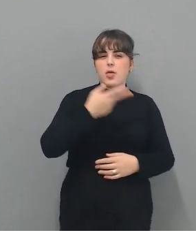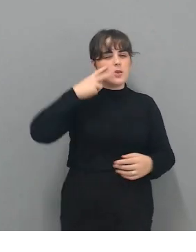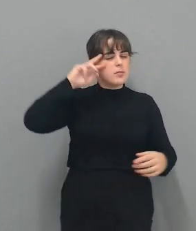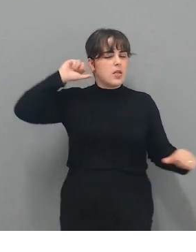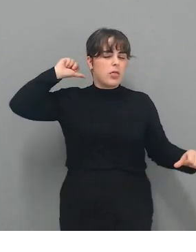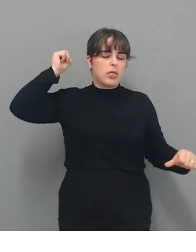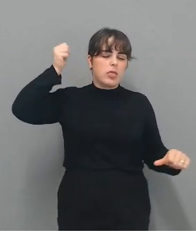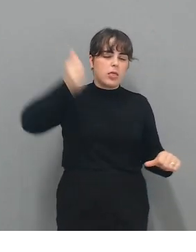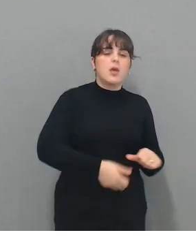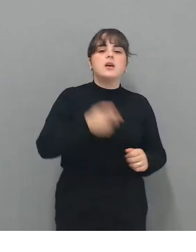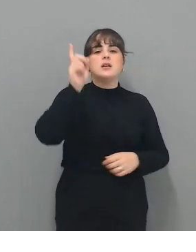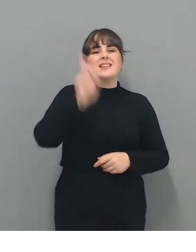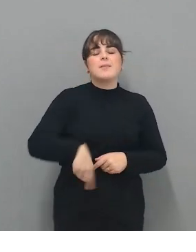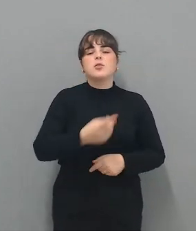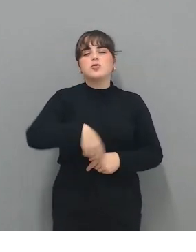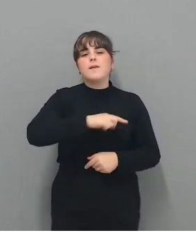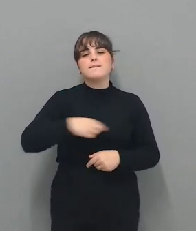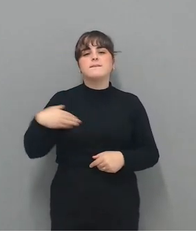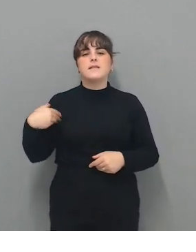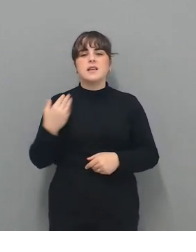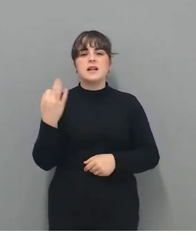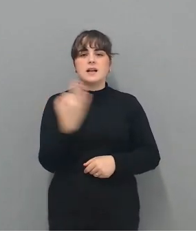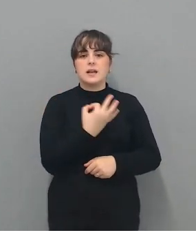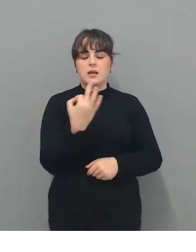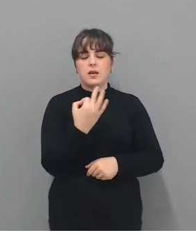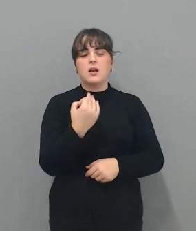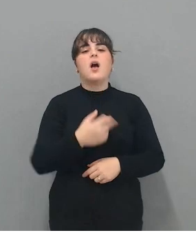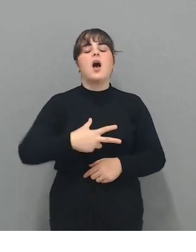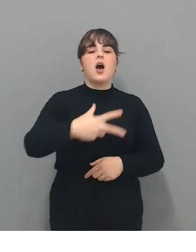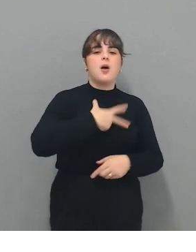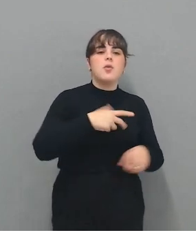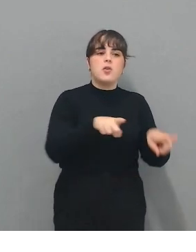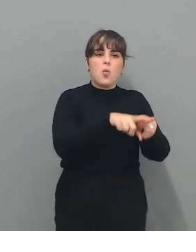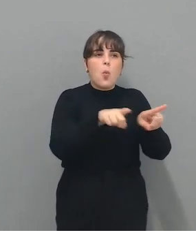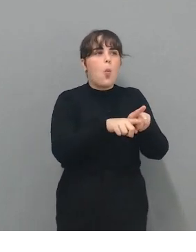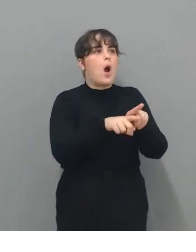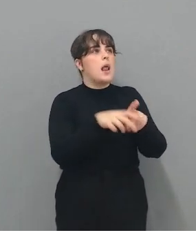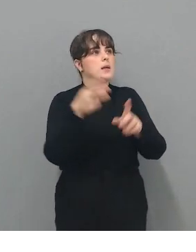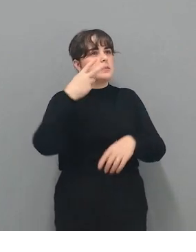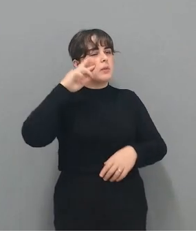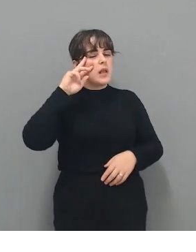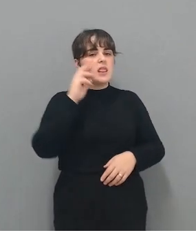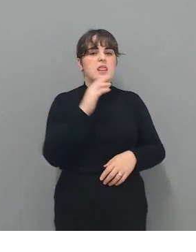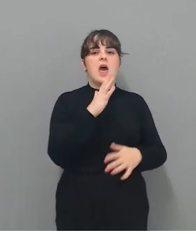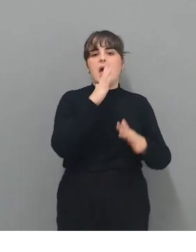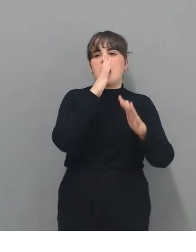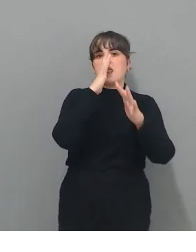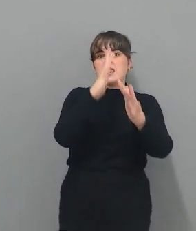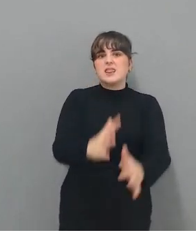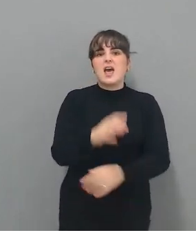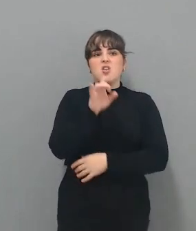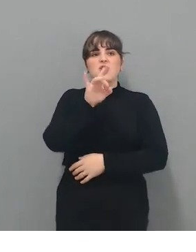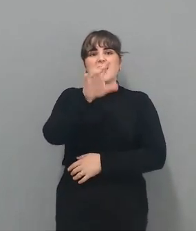también queremos tener abogados con experiencia 15 años, 10 años. ¿Por qué? Porque lo que tiene